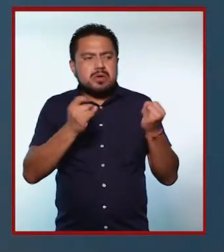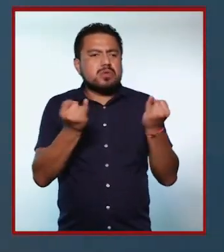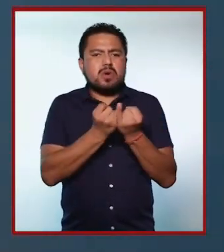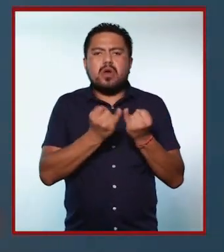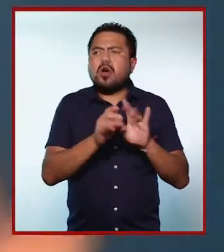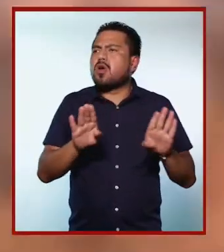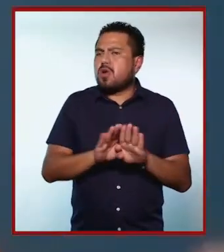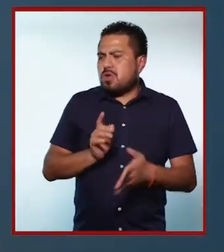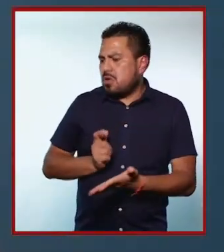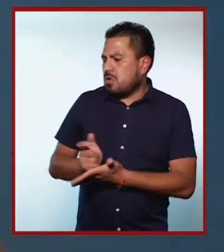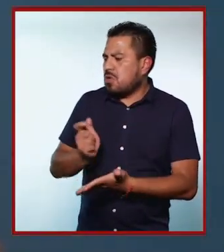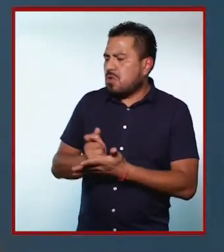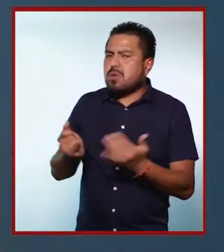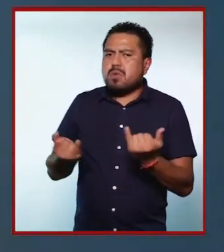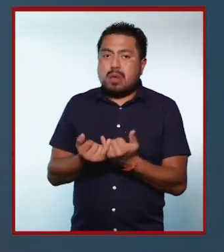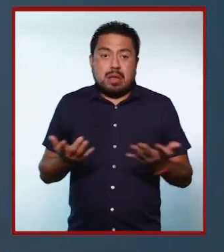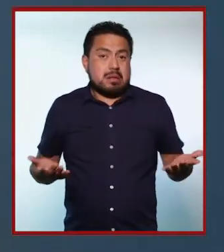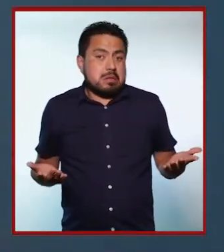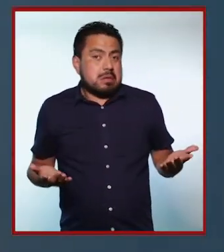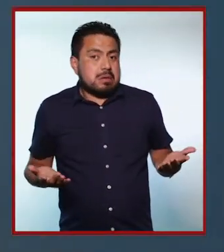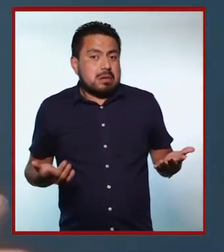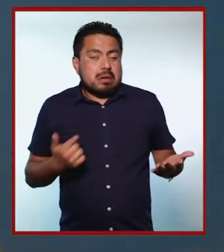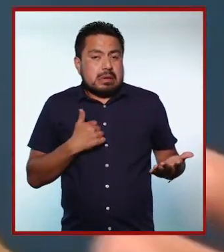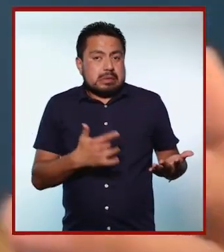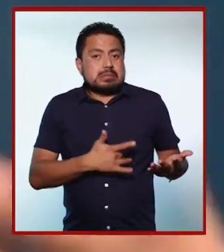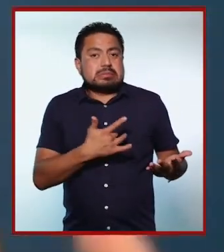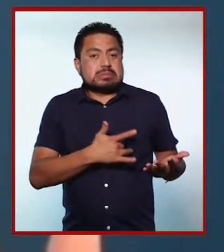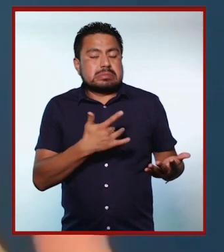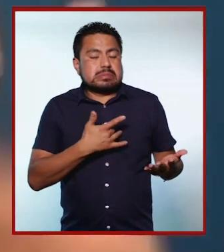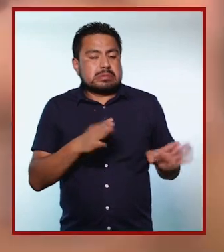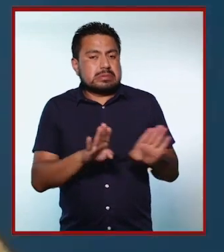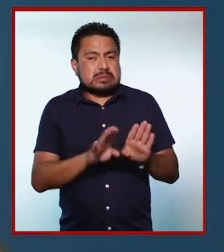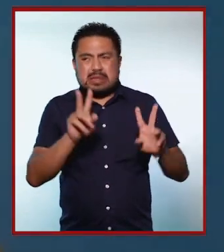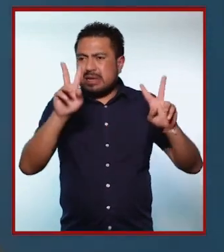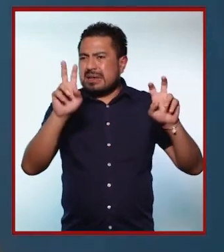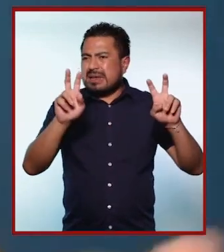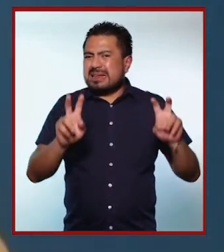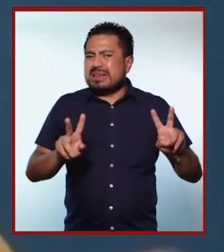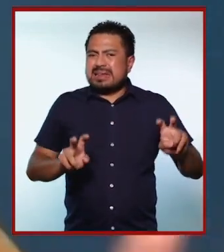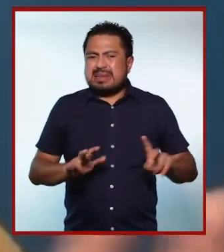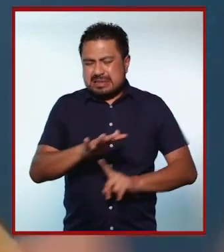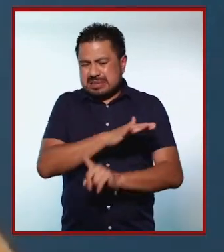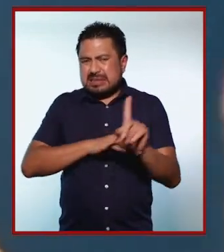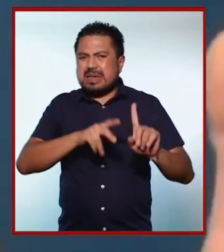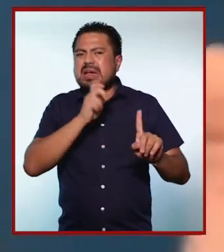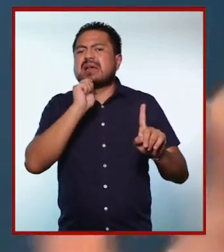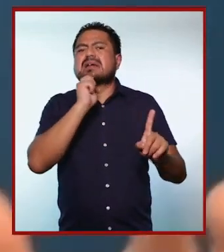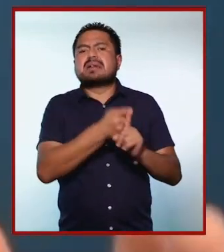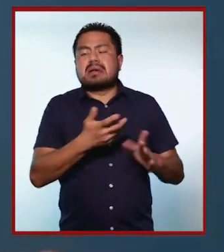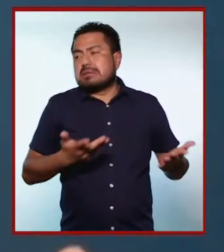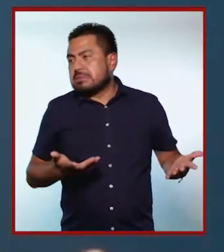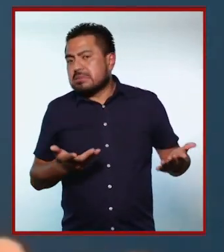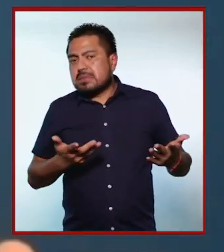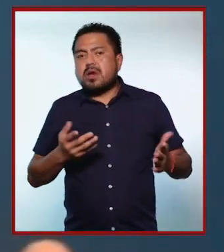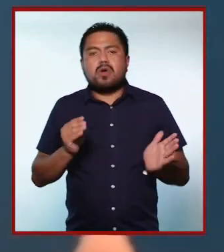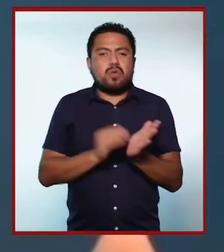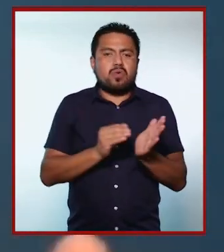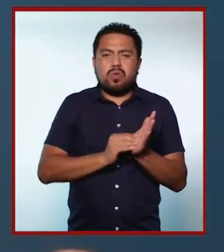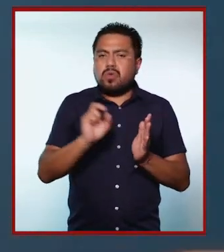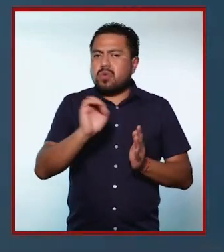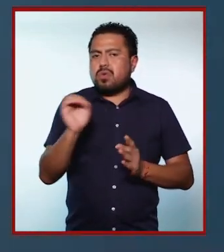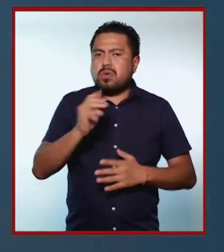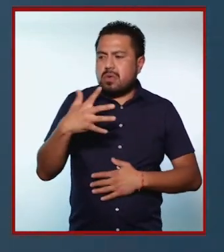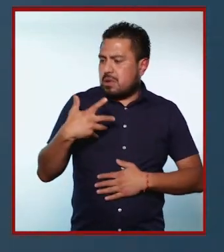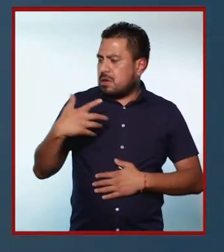genero igual, entonces, ¿cómo te voy a pagar igual, no? Entonces, me parece que son como muchos temas que están alrededor de, que